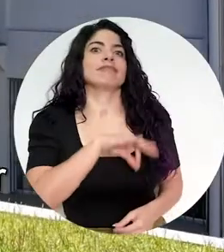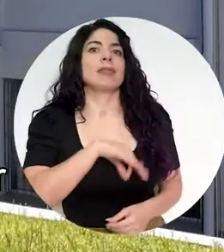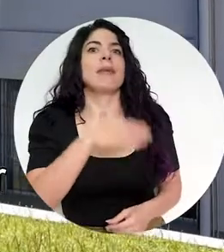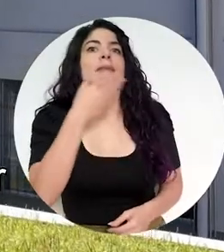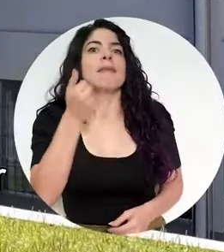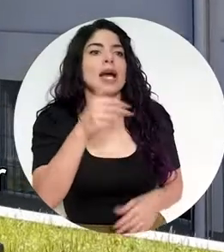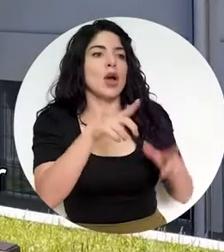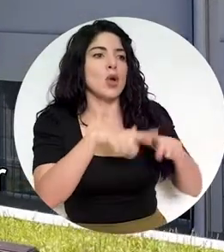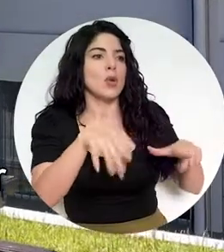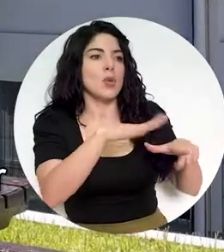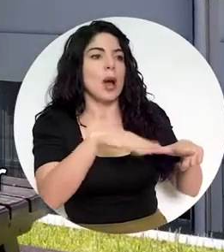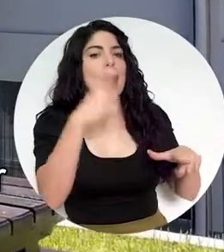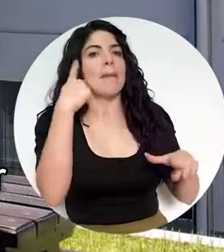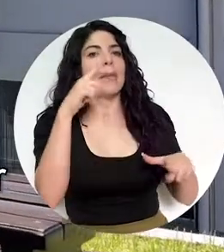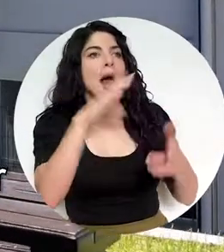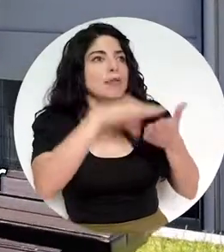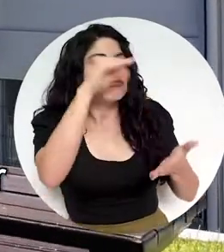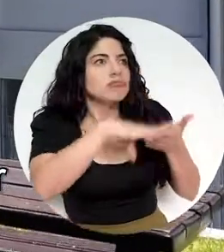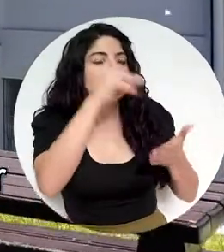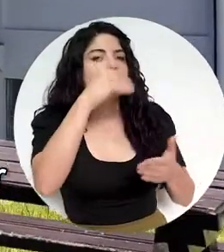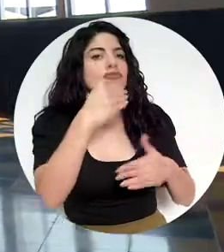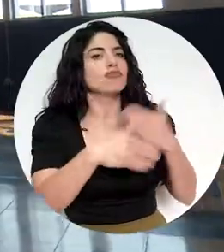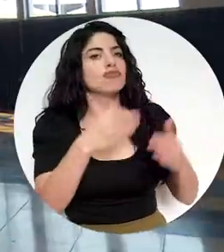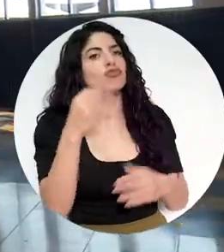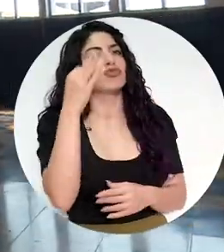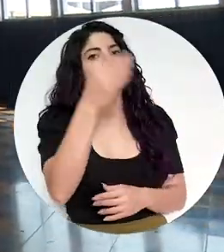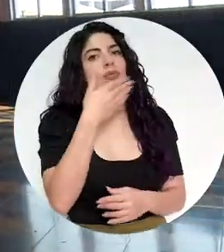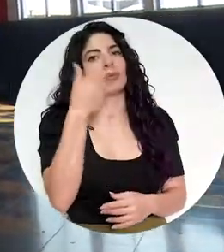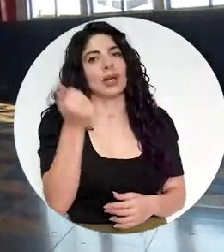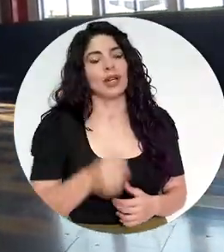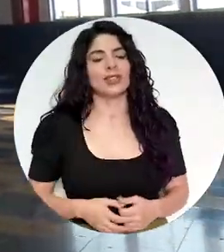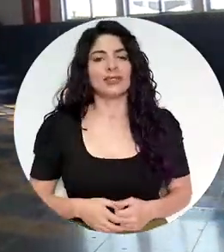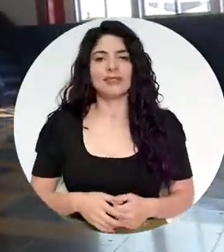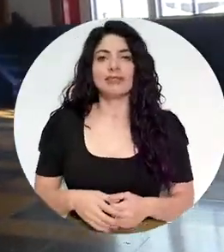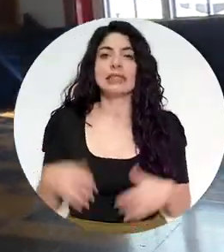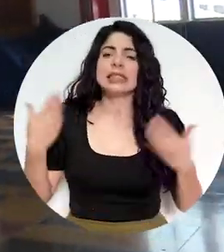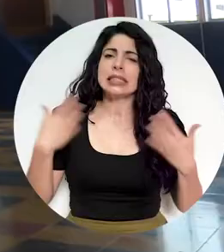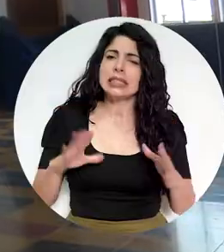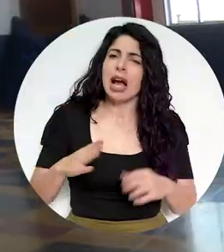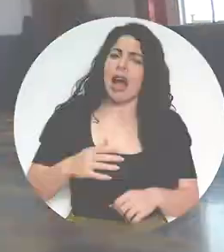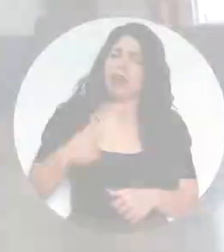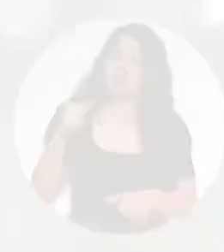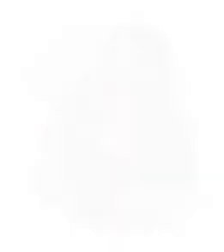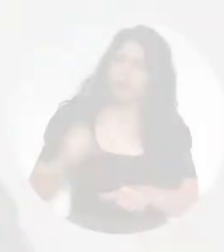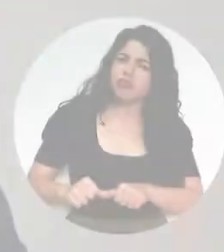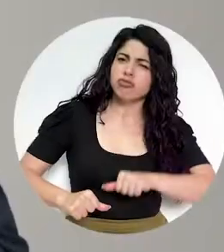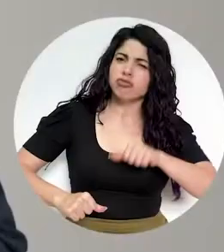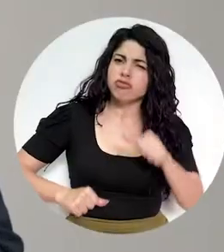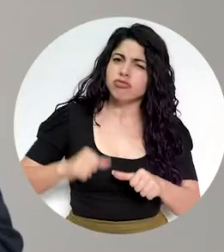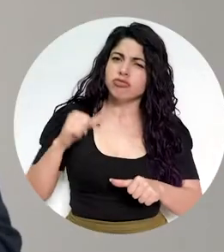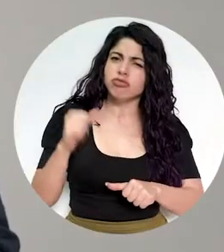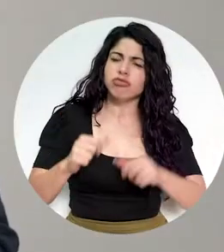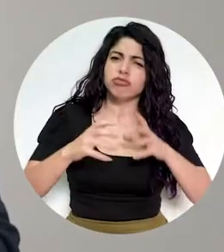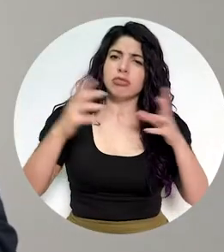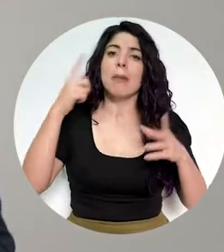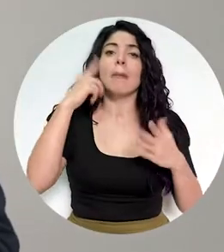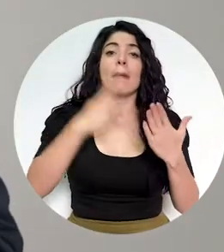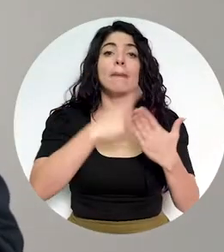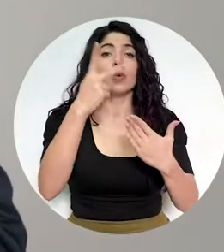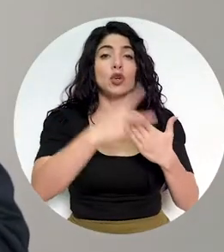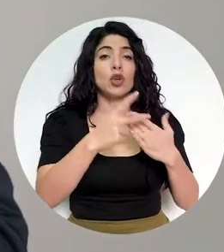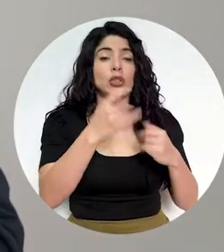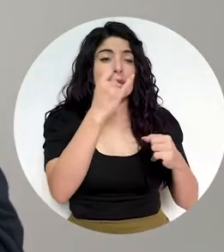tendrán mejores condiciones para aprender y labrarse un exitoso mañana. Hemos hecho grandes